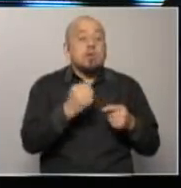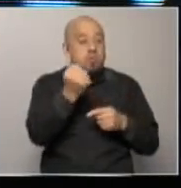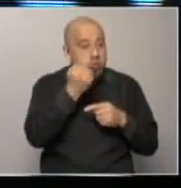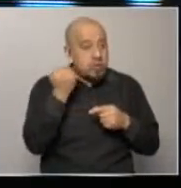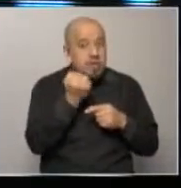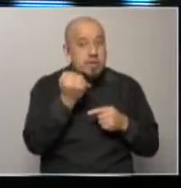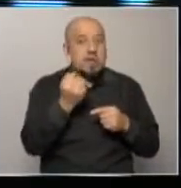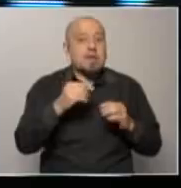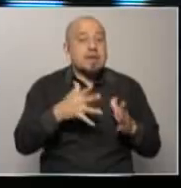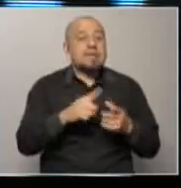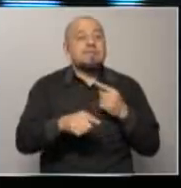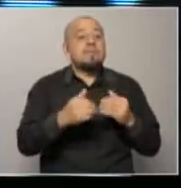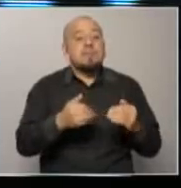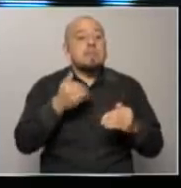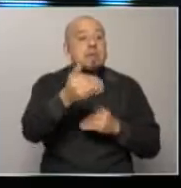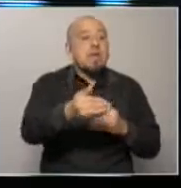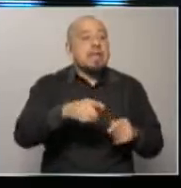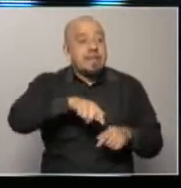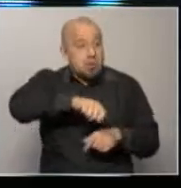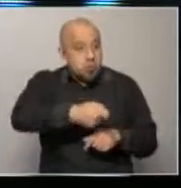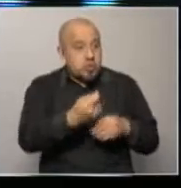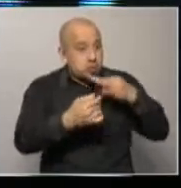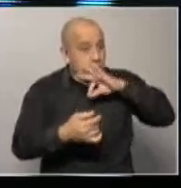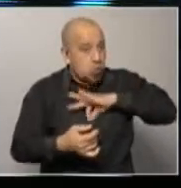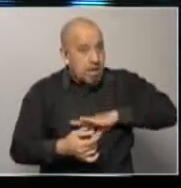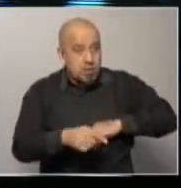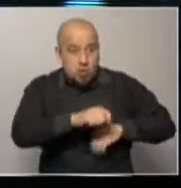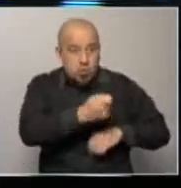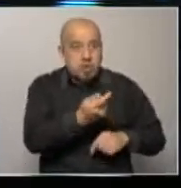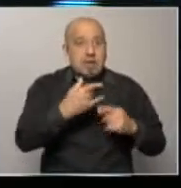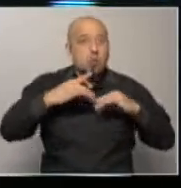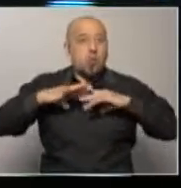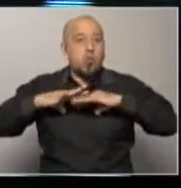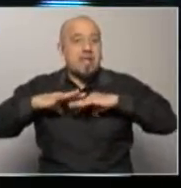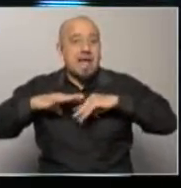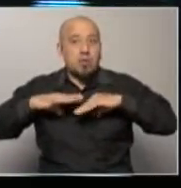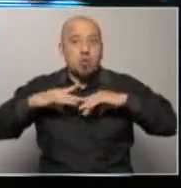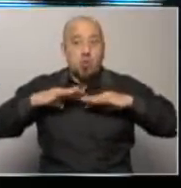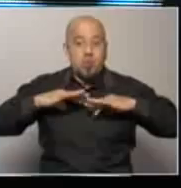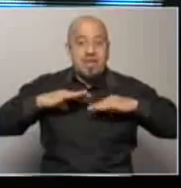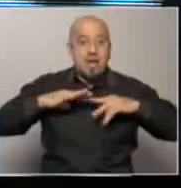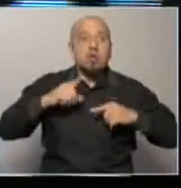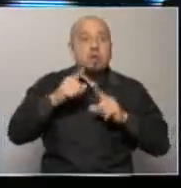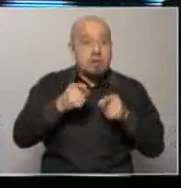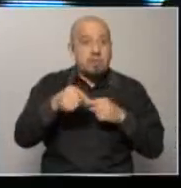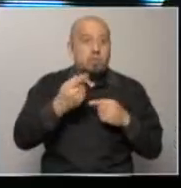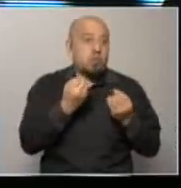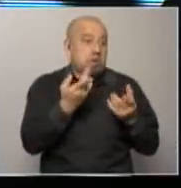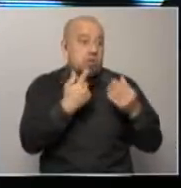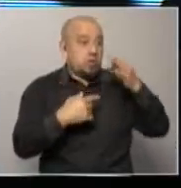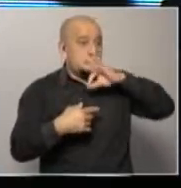importante en el ajuste, que al final entre el ajuste de salarios y el ajuste de pasividades que viene en segunda ronda, porque cuando bajan los salarios